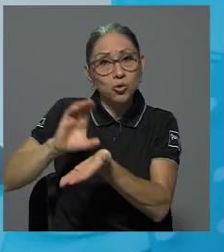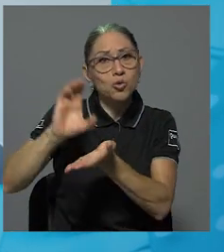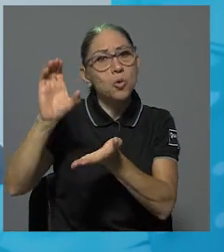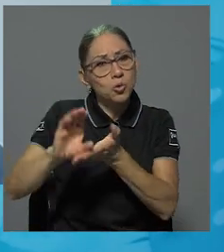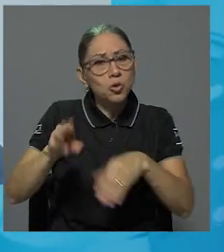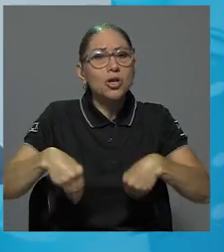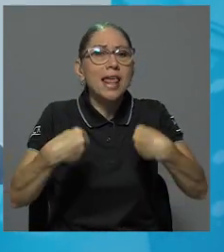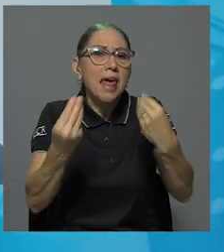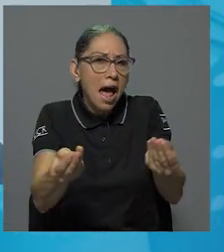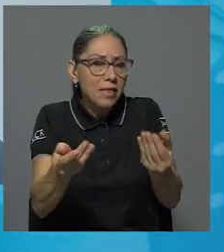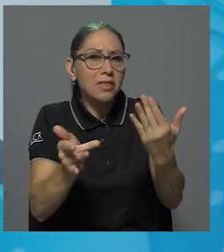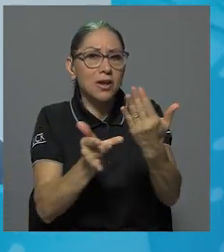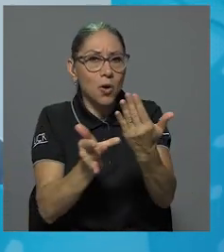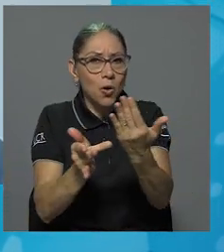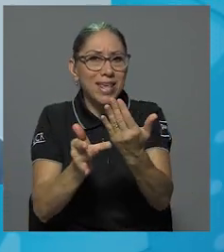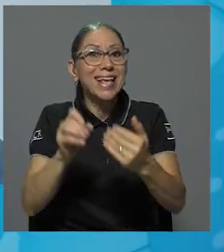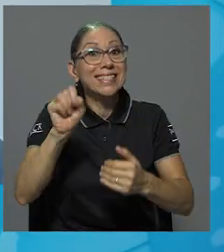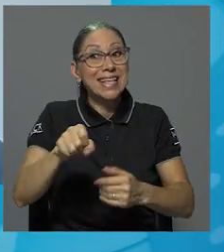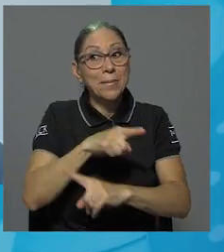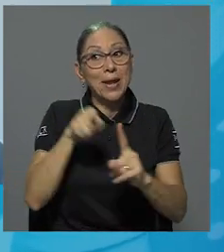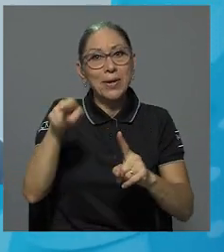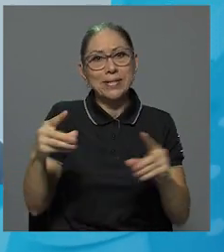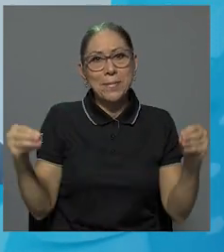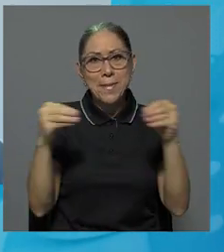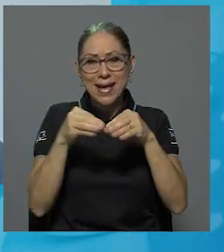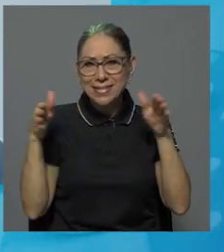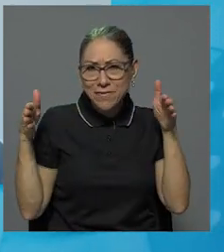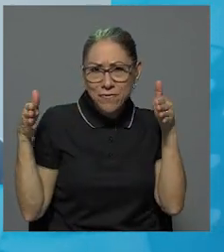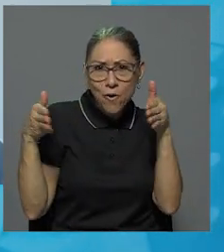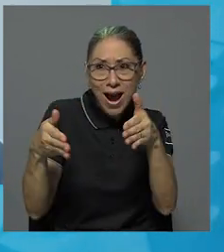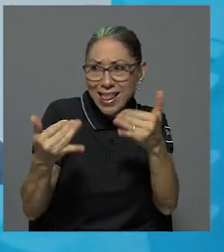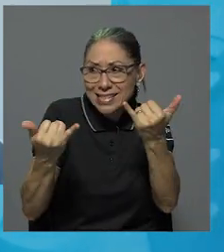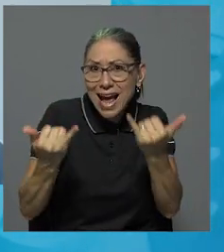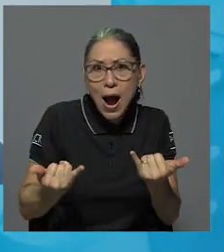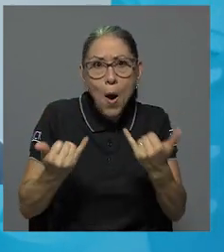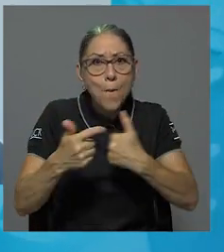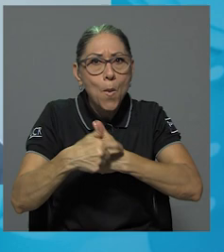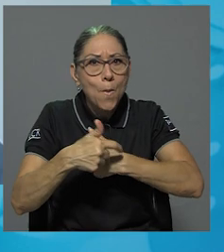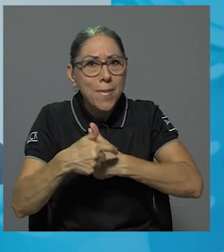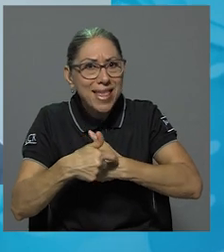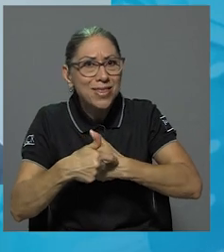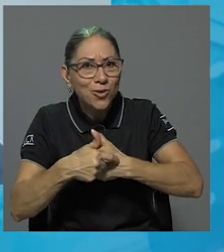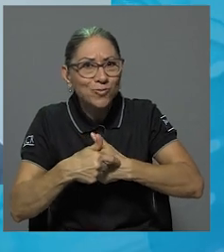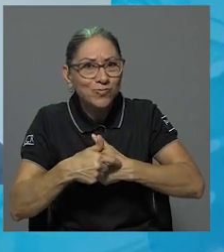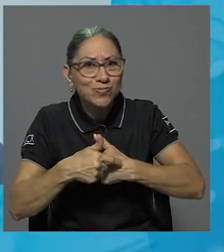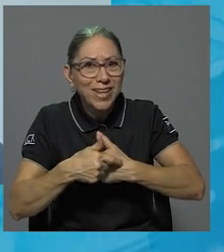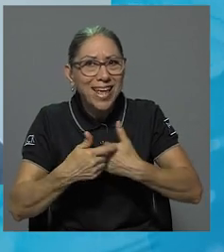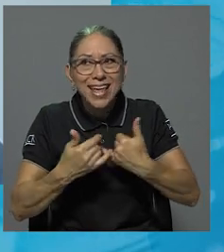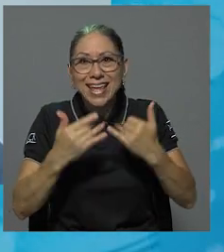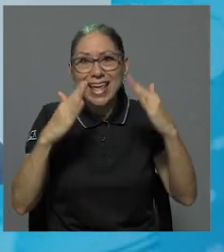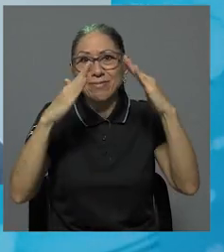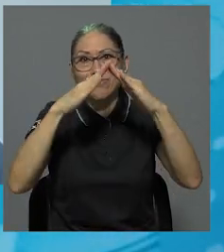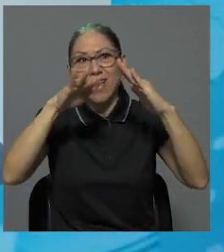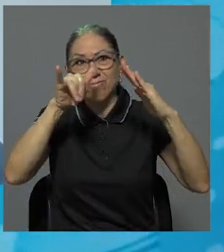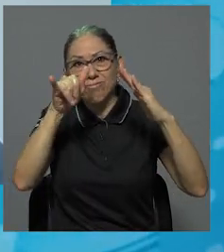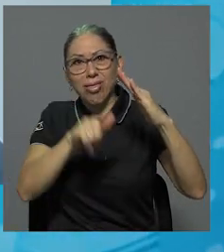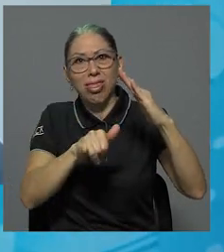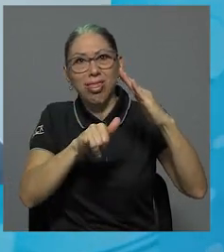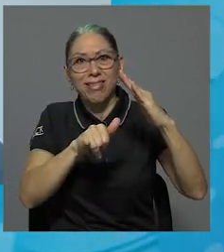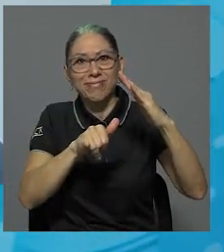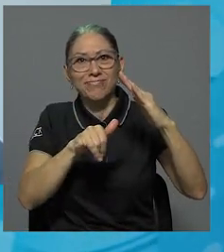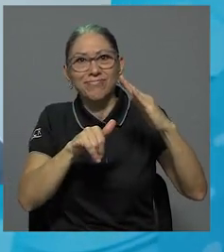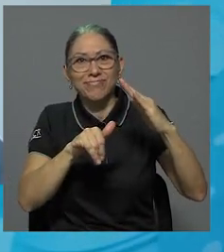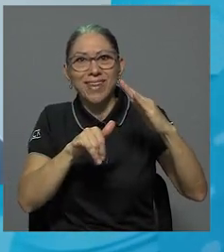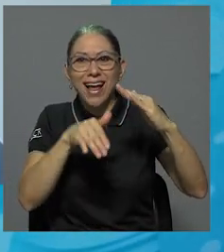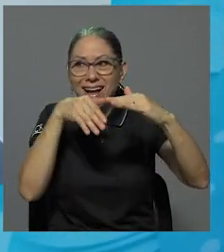de tecnologías, pero más enfocadas al momento donde las personas tenemos que estar en cuarentena, donde tenemos que